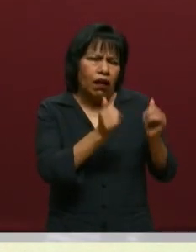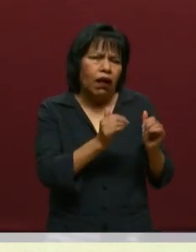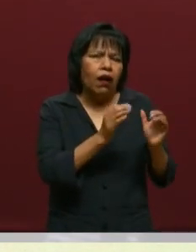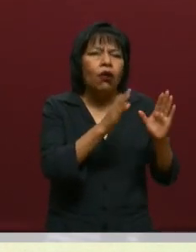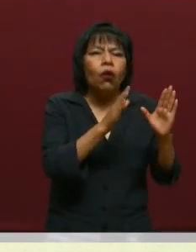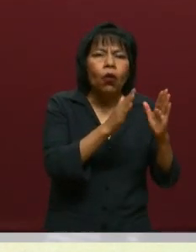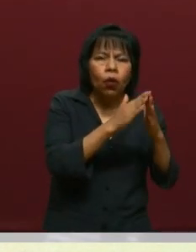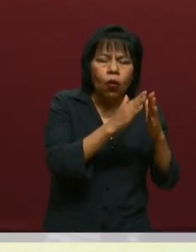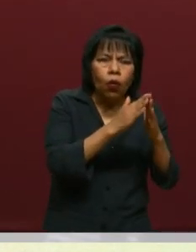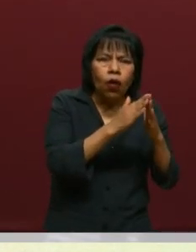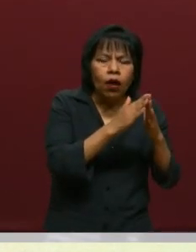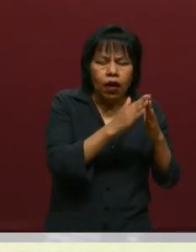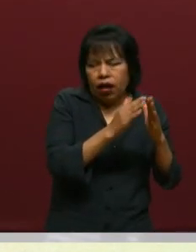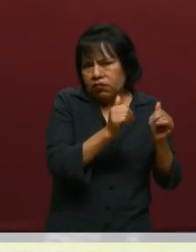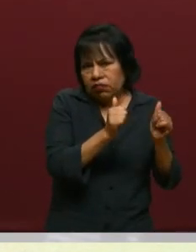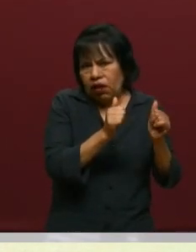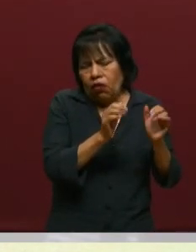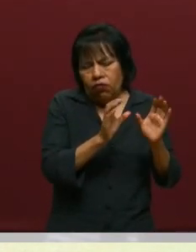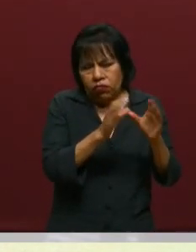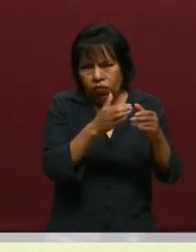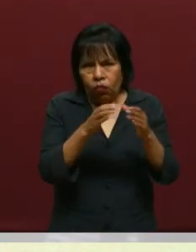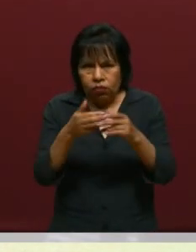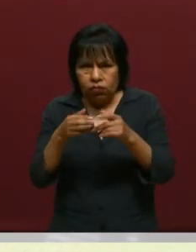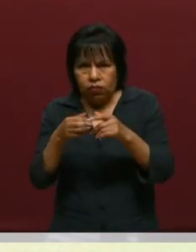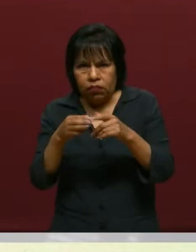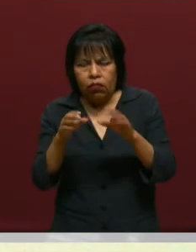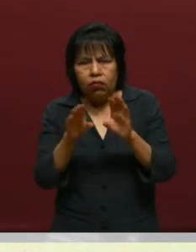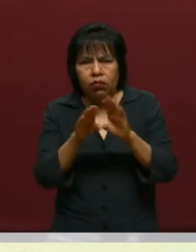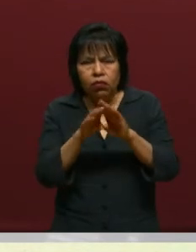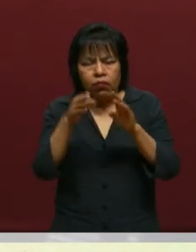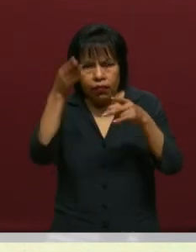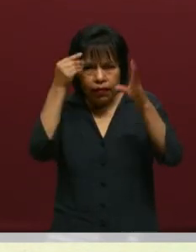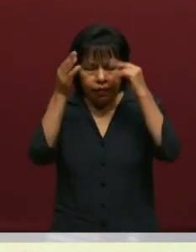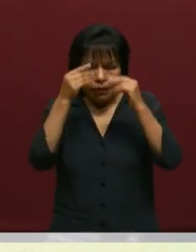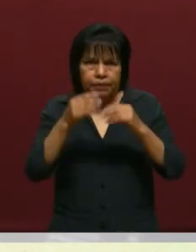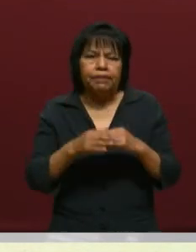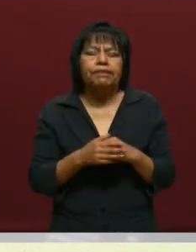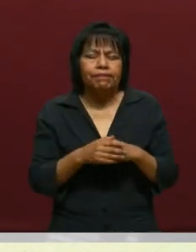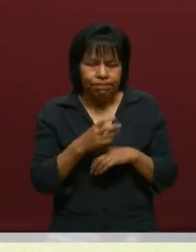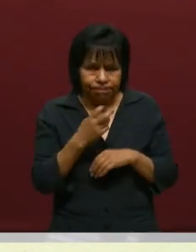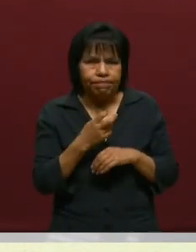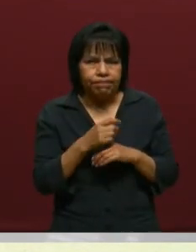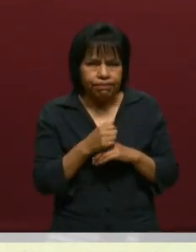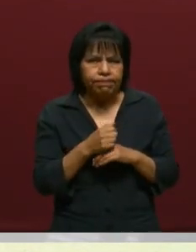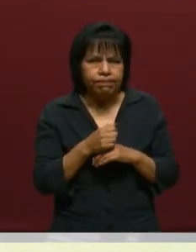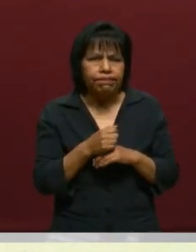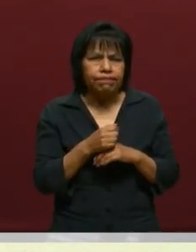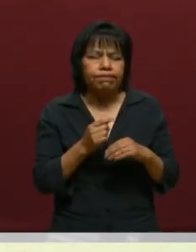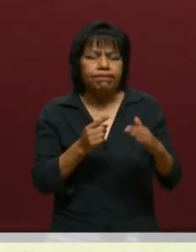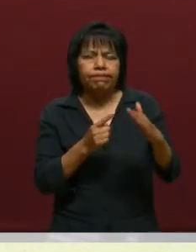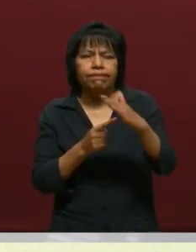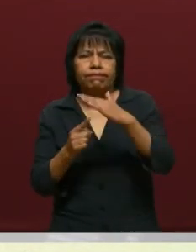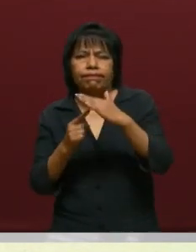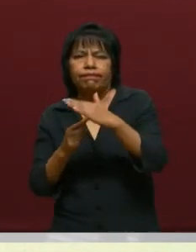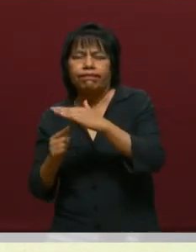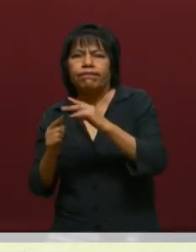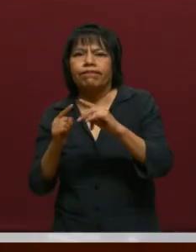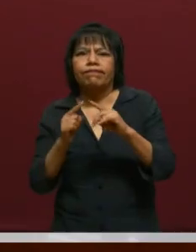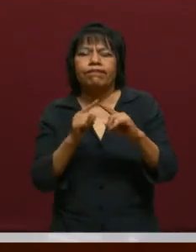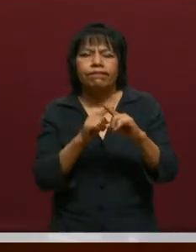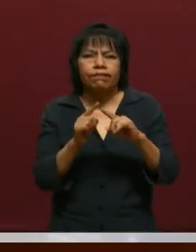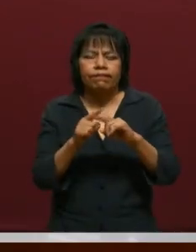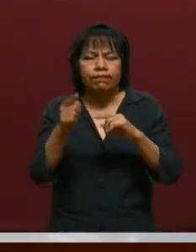se da este aprendizaje. Así es. Así es. Así es, el aprendizaje situado. entonces es muy